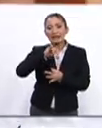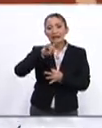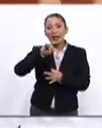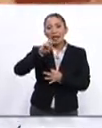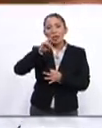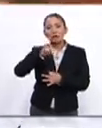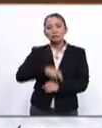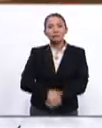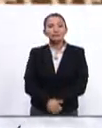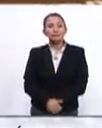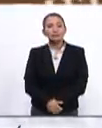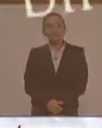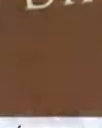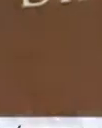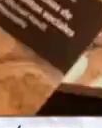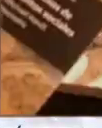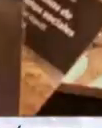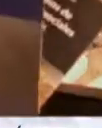Elise León.